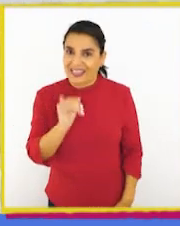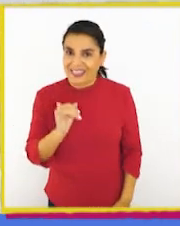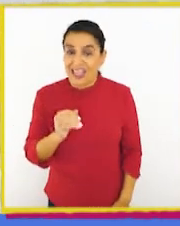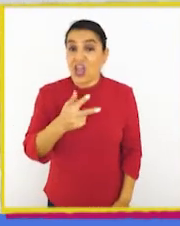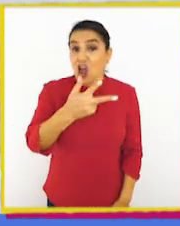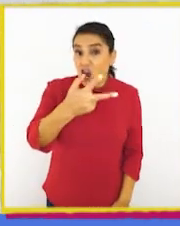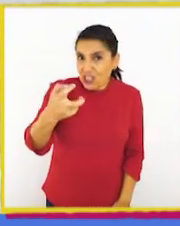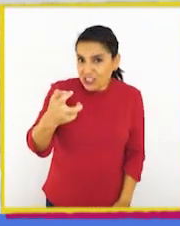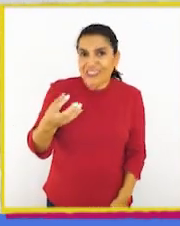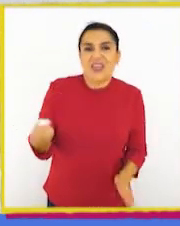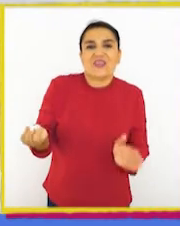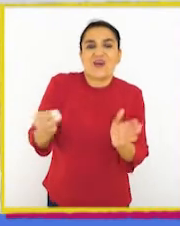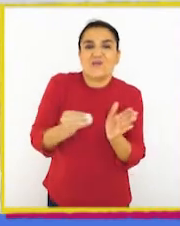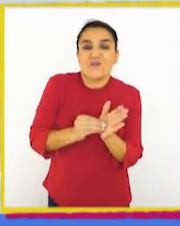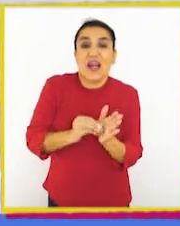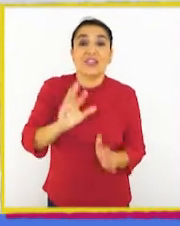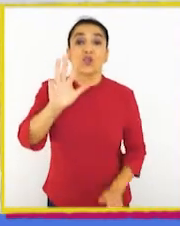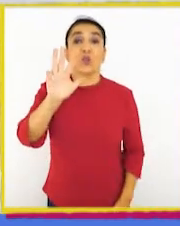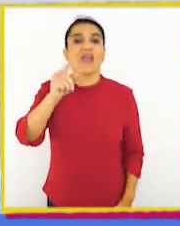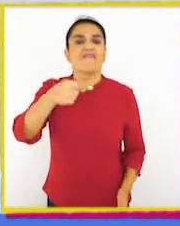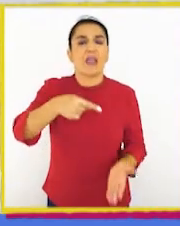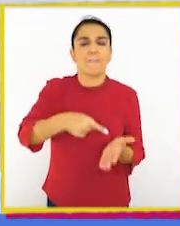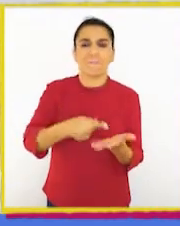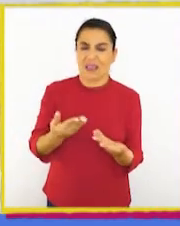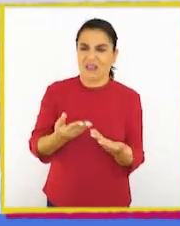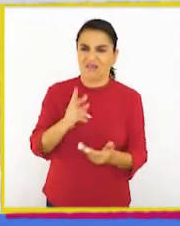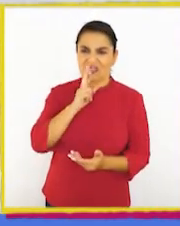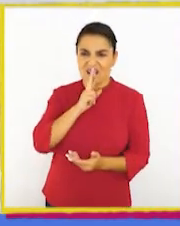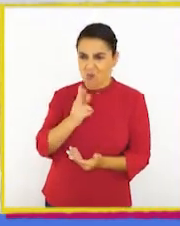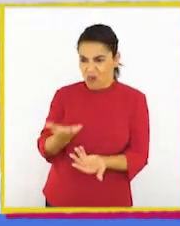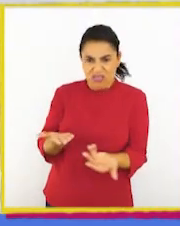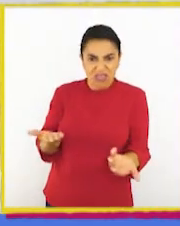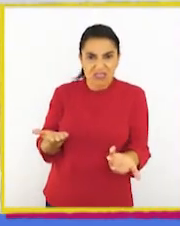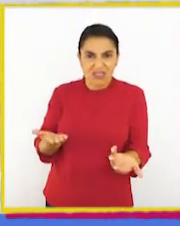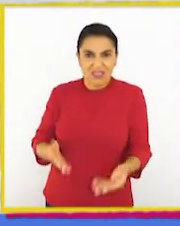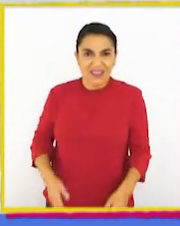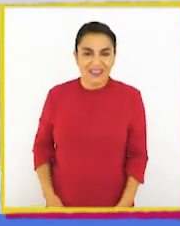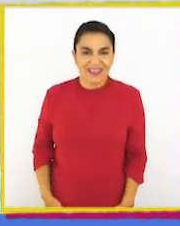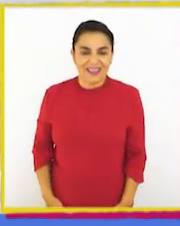¡Eso! 800 más 9.000. ¿Y cuánto da esa suma?